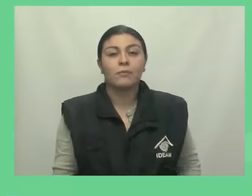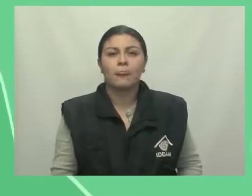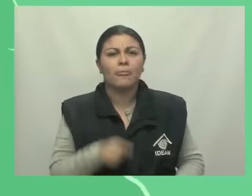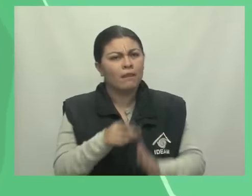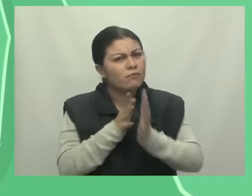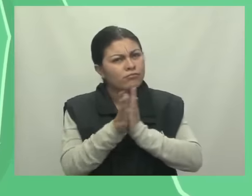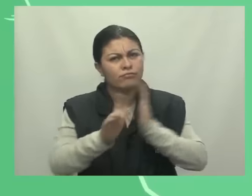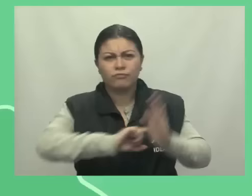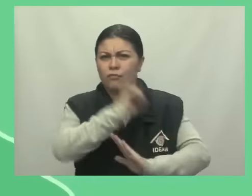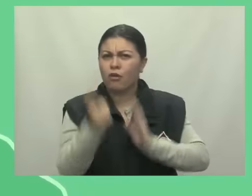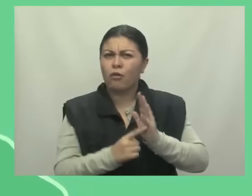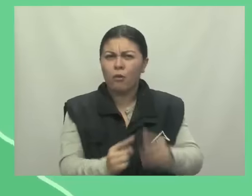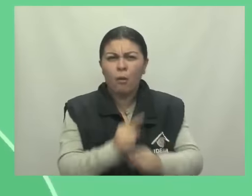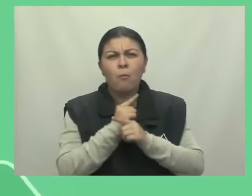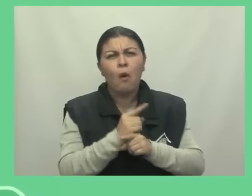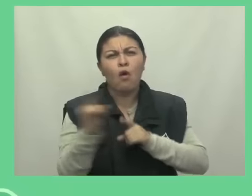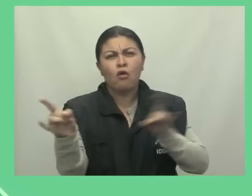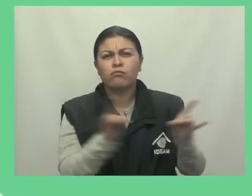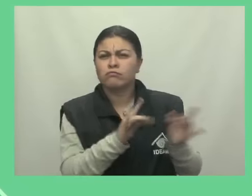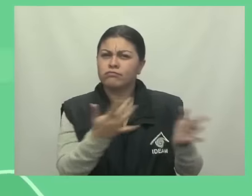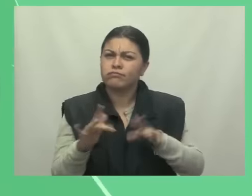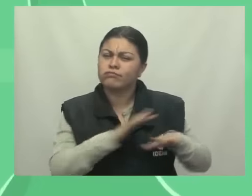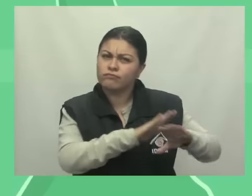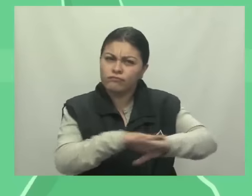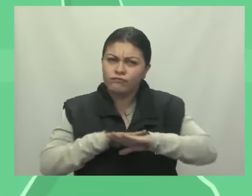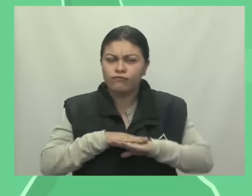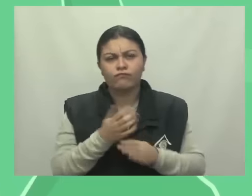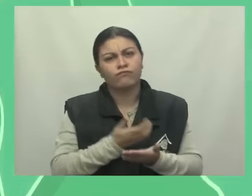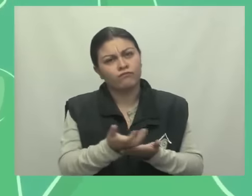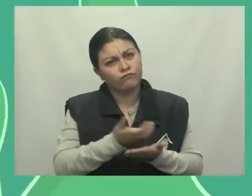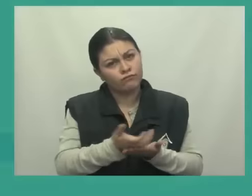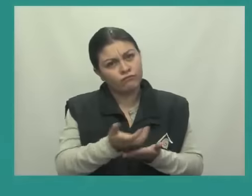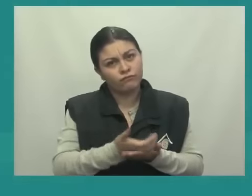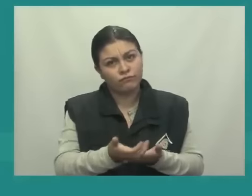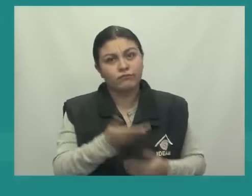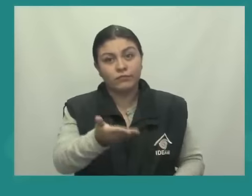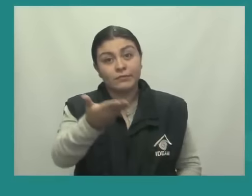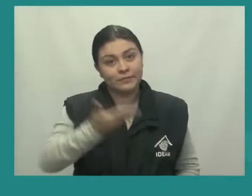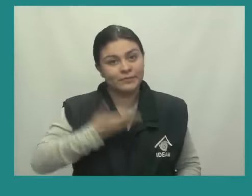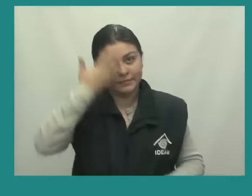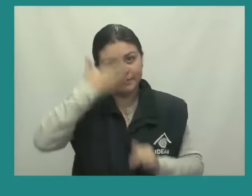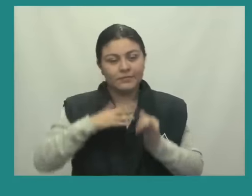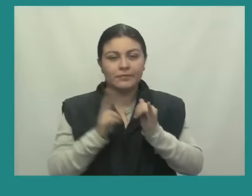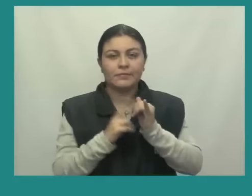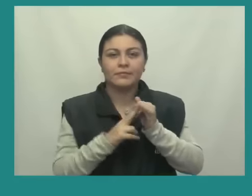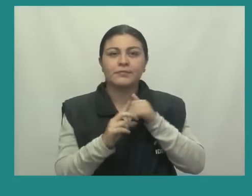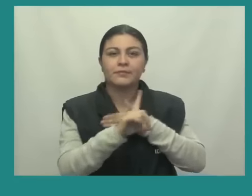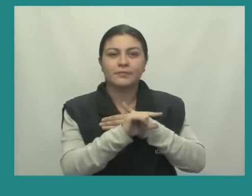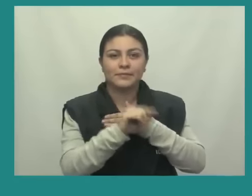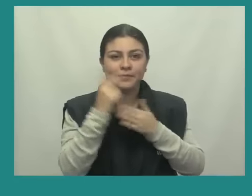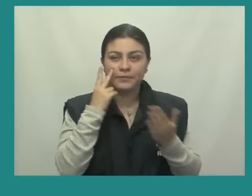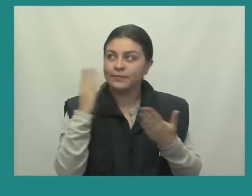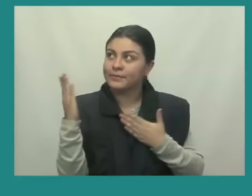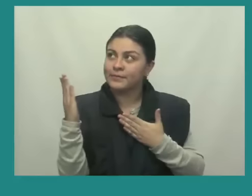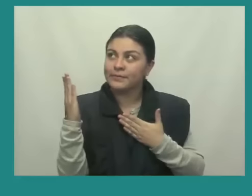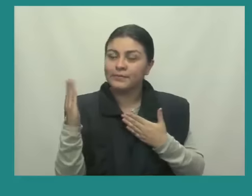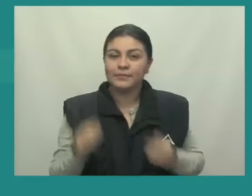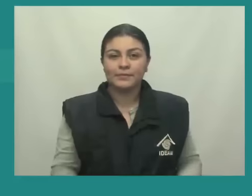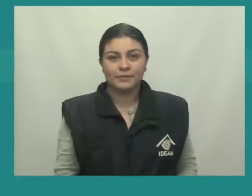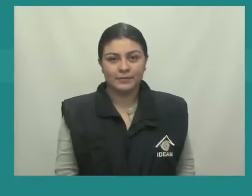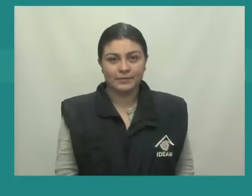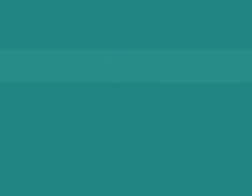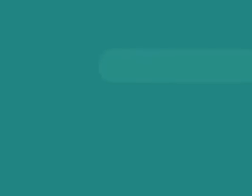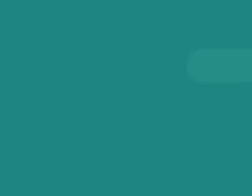Información en tiempo real, detallada, satelital, recomendaciones y muchas opciones de interacción. Síganos a través de nuestras redes sociales.